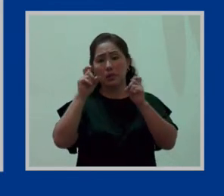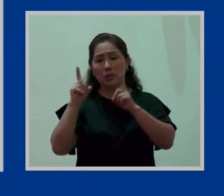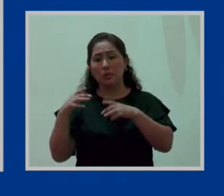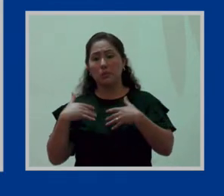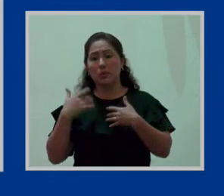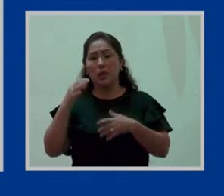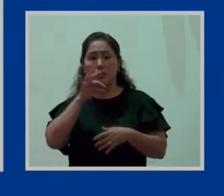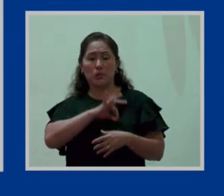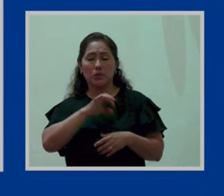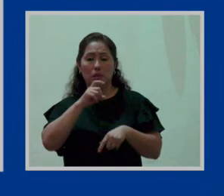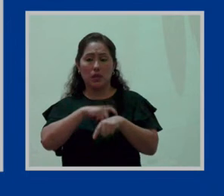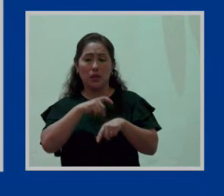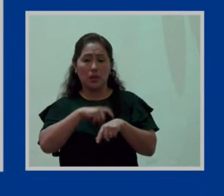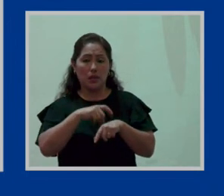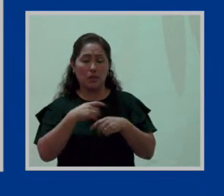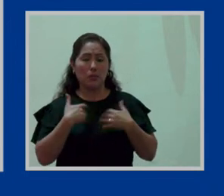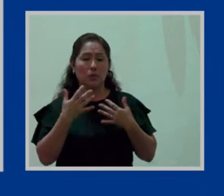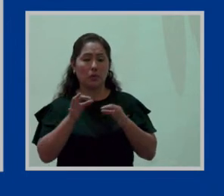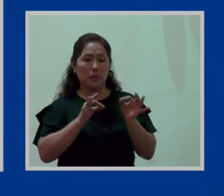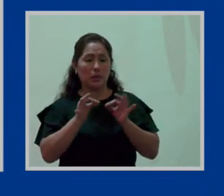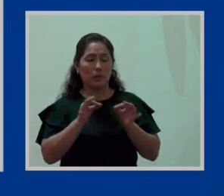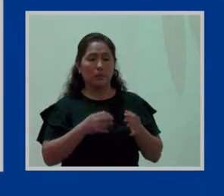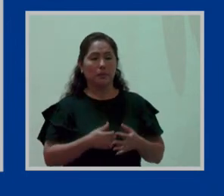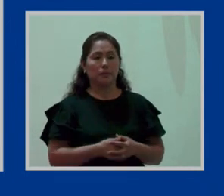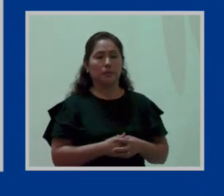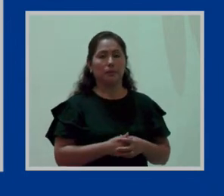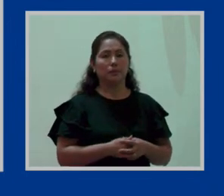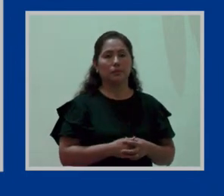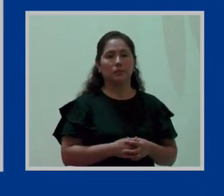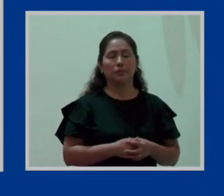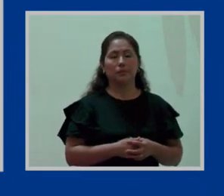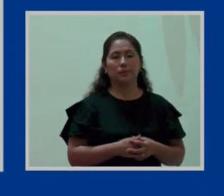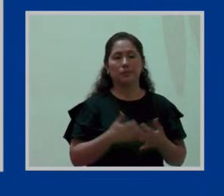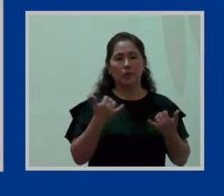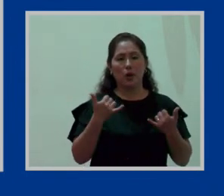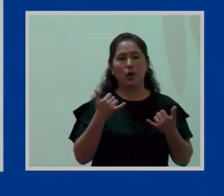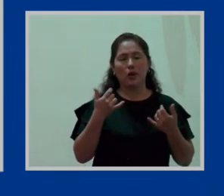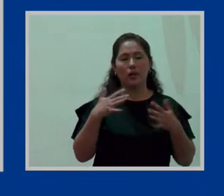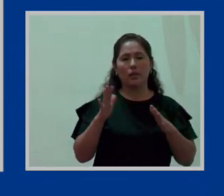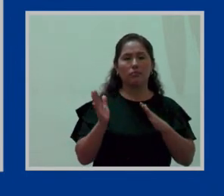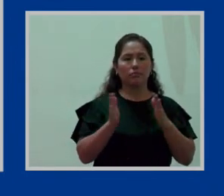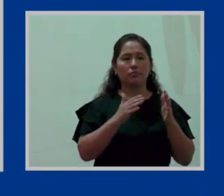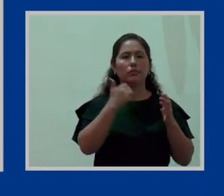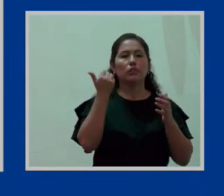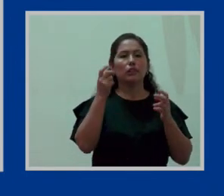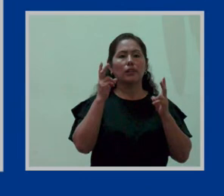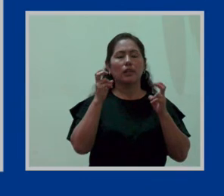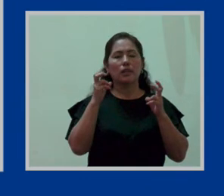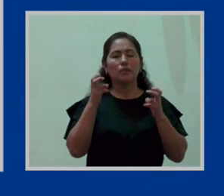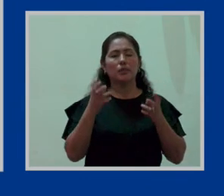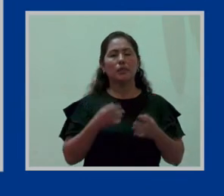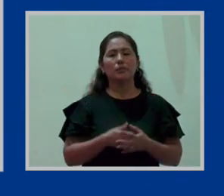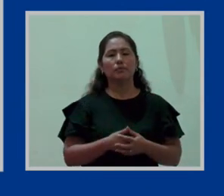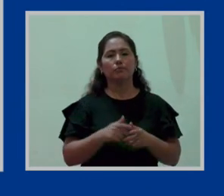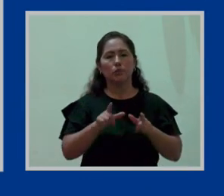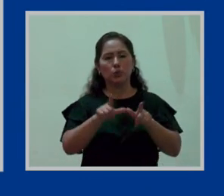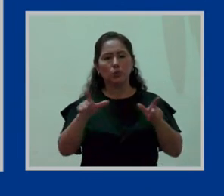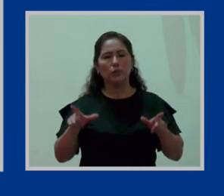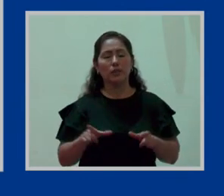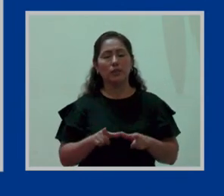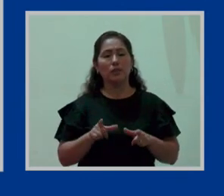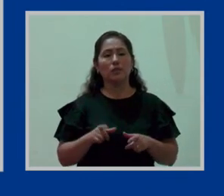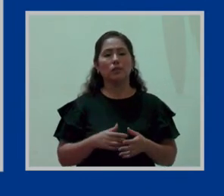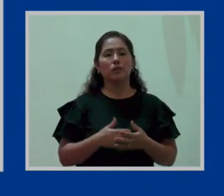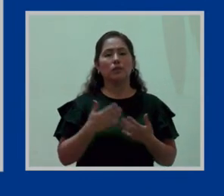aprovechar el tiempo, estoy abreviando. Vamos a entrar, entonces, ya luego de la ubicación y lo que ello implica